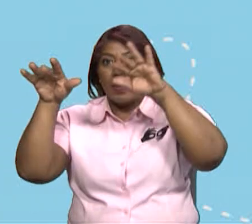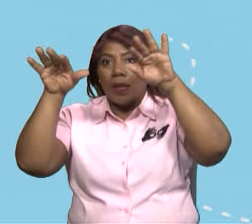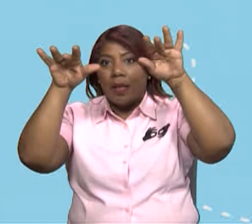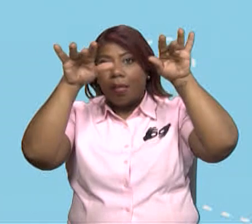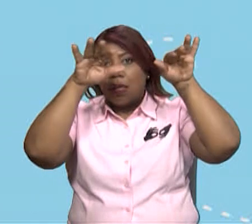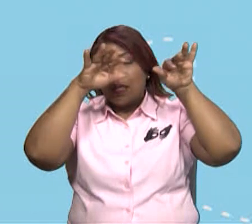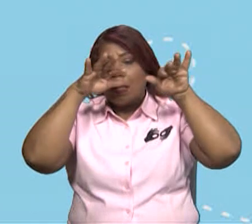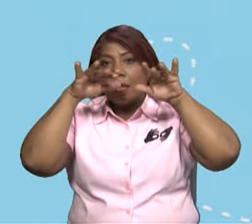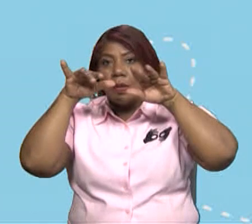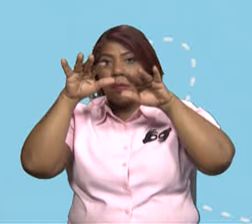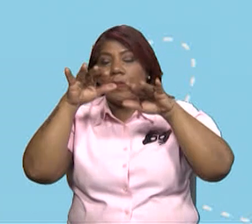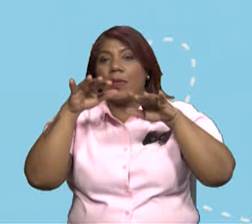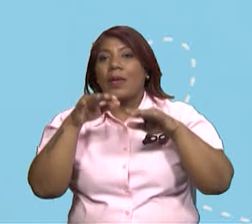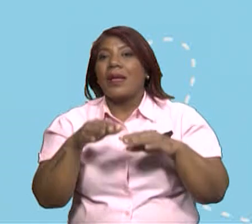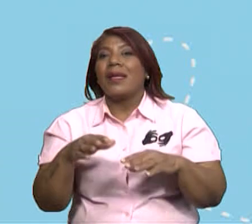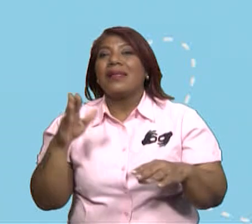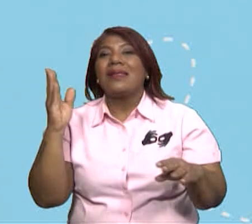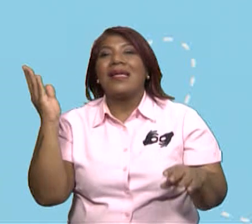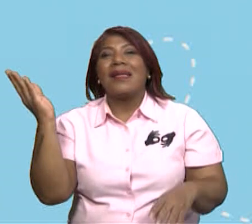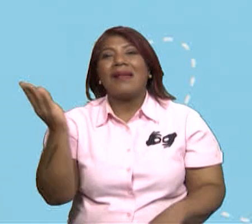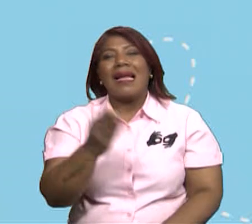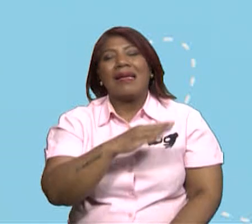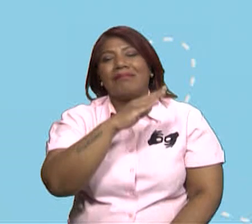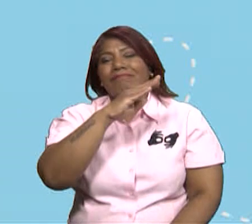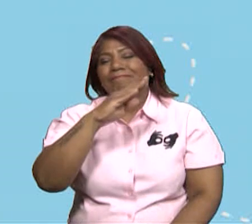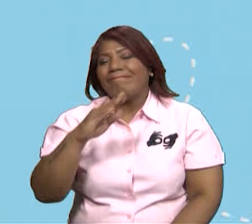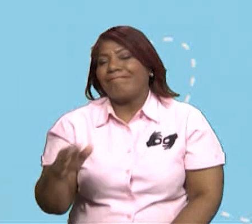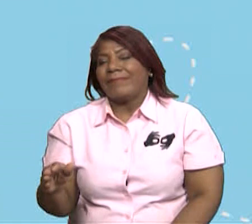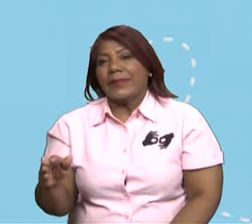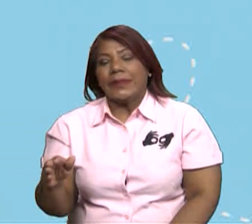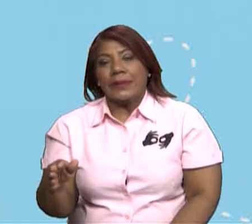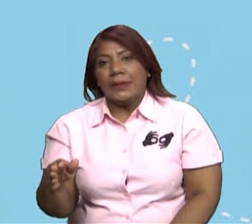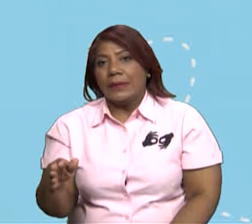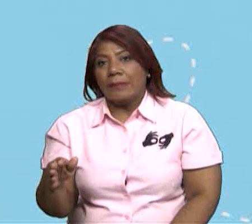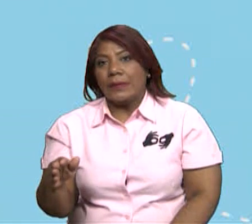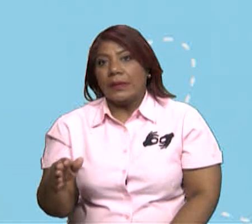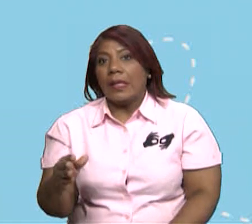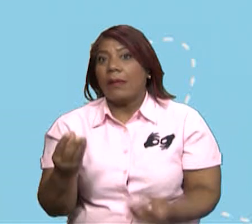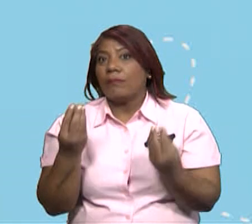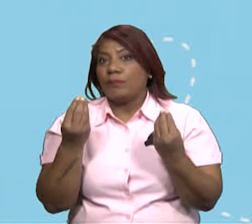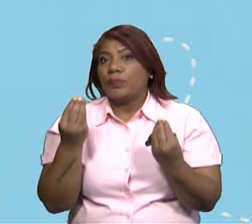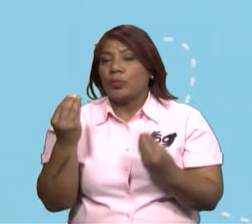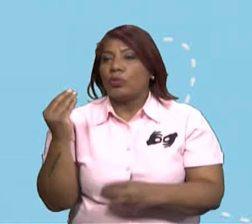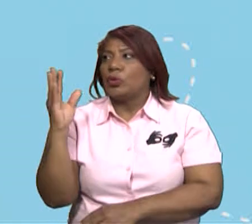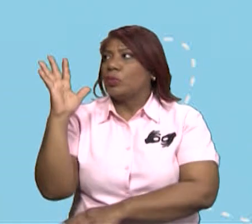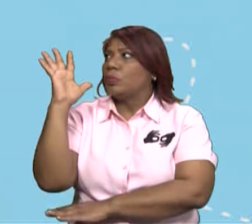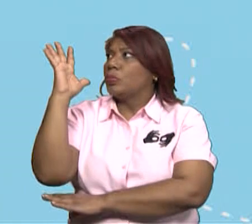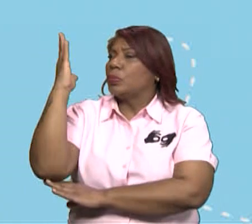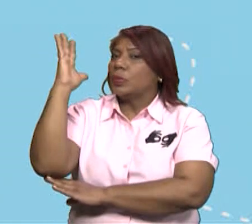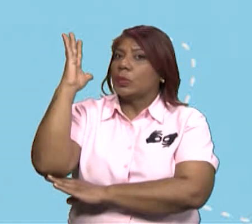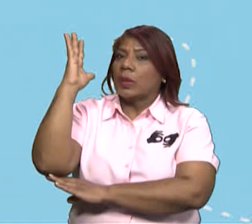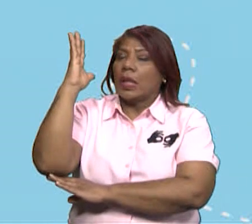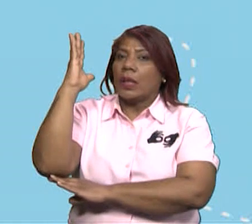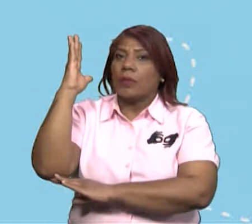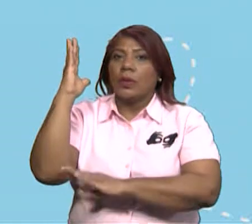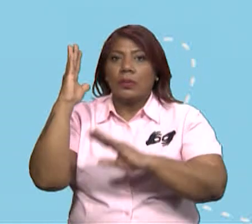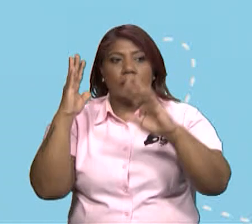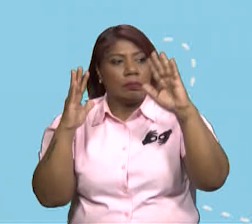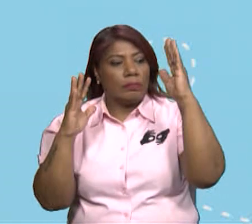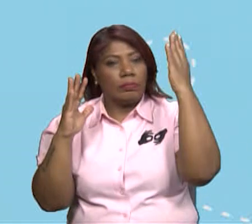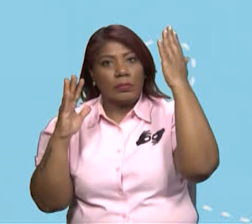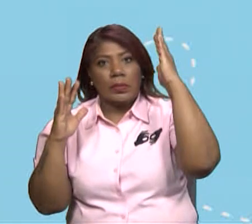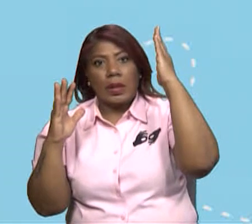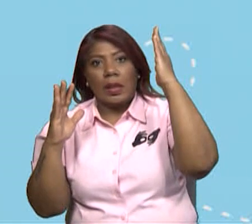transformación. Por ejemplo, la tala, ya, amatarrasa,